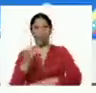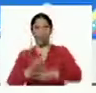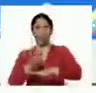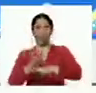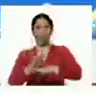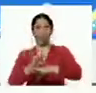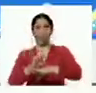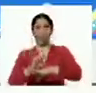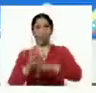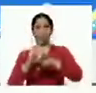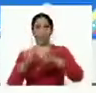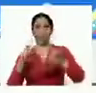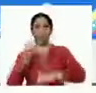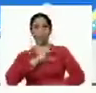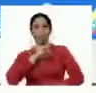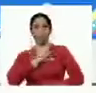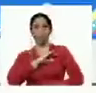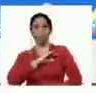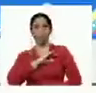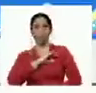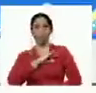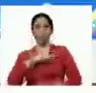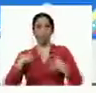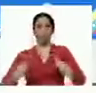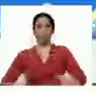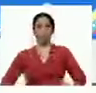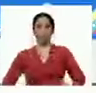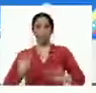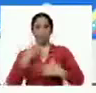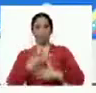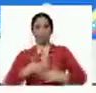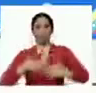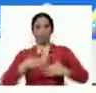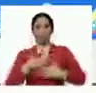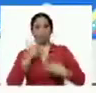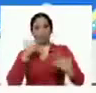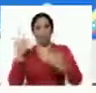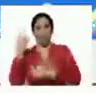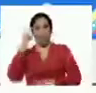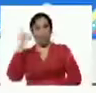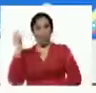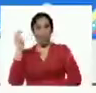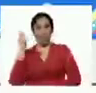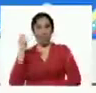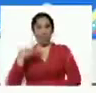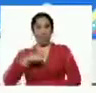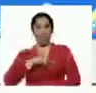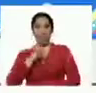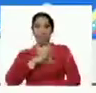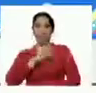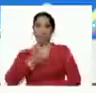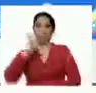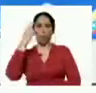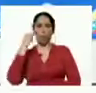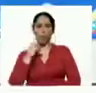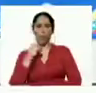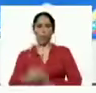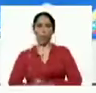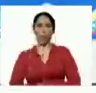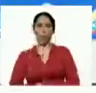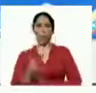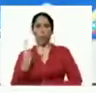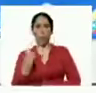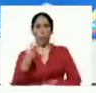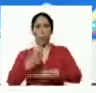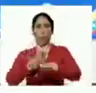para una sociedad humanamente gratificante ahí está la tesis nuestra del socialismo bolivariano una